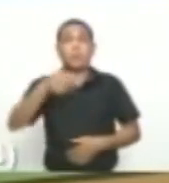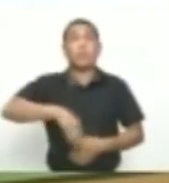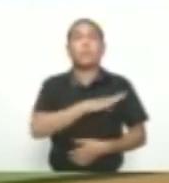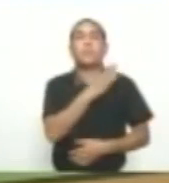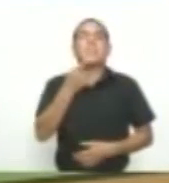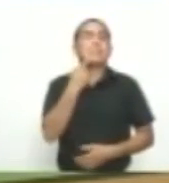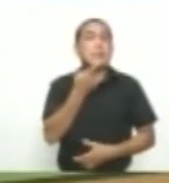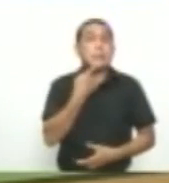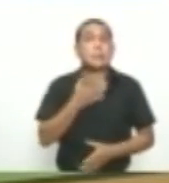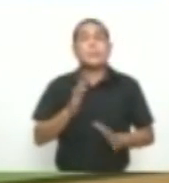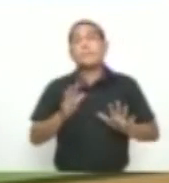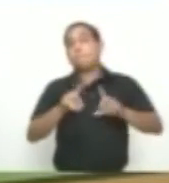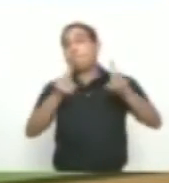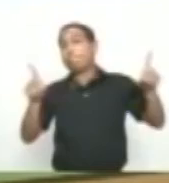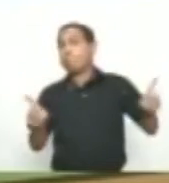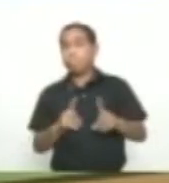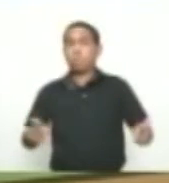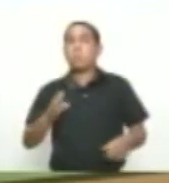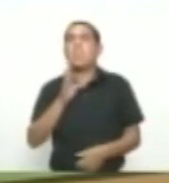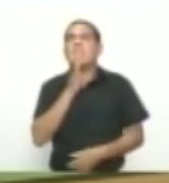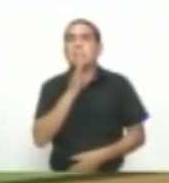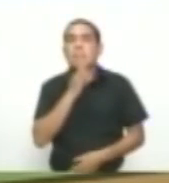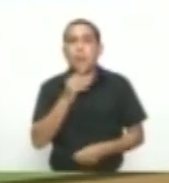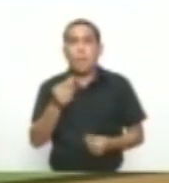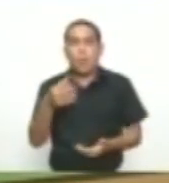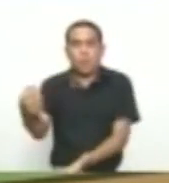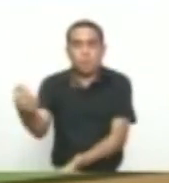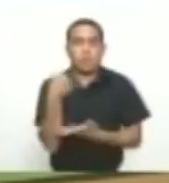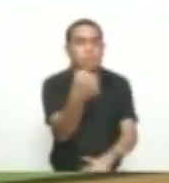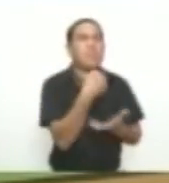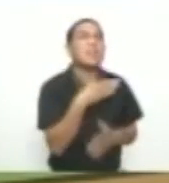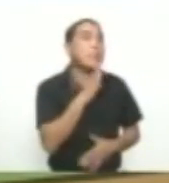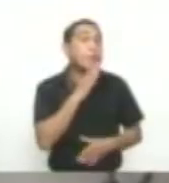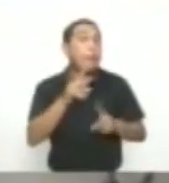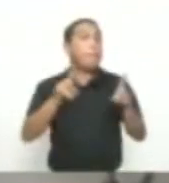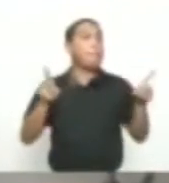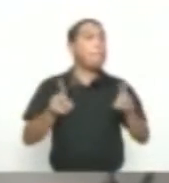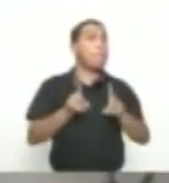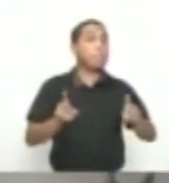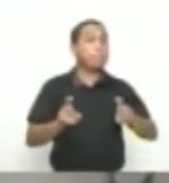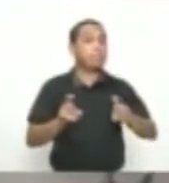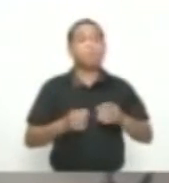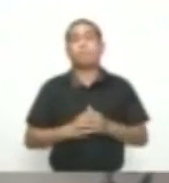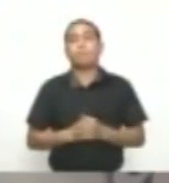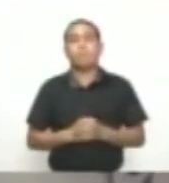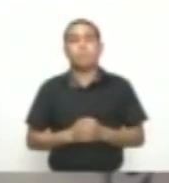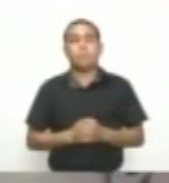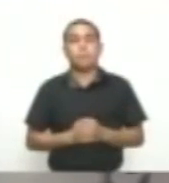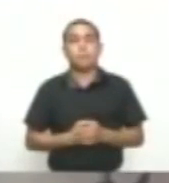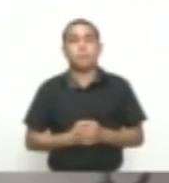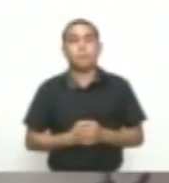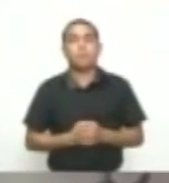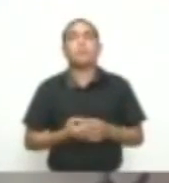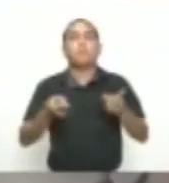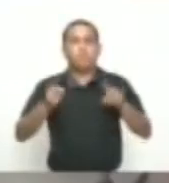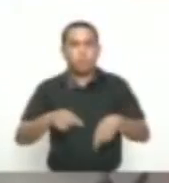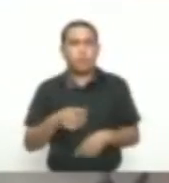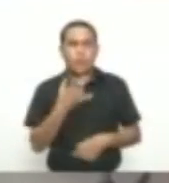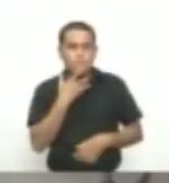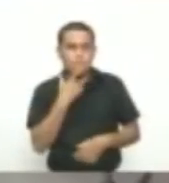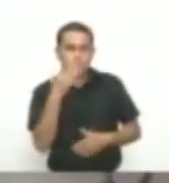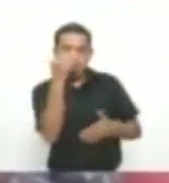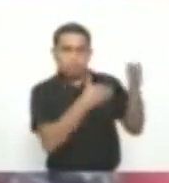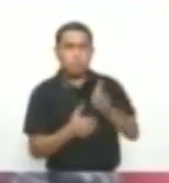el POP Y sin saber Quién se lucrará Con esta medida impopular Sobre texto De que se trata De un tema De interés A la ciudad